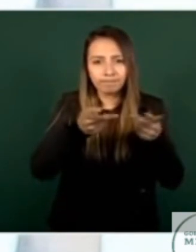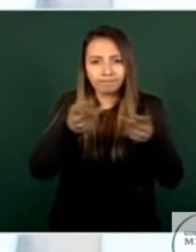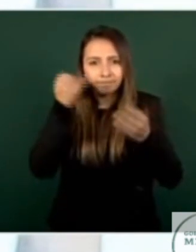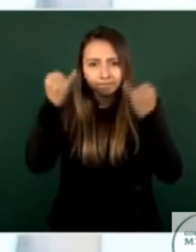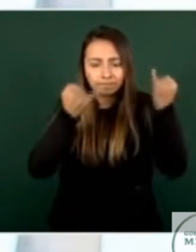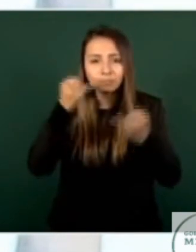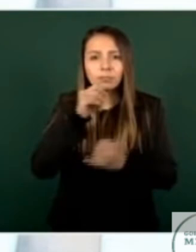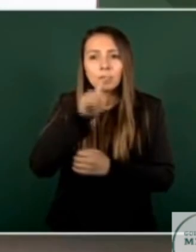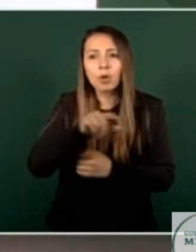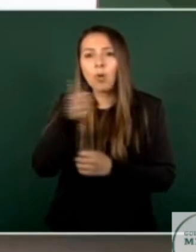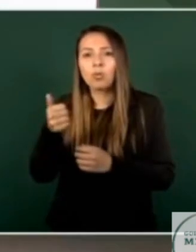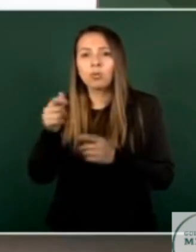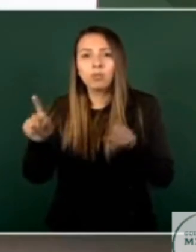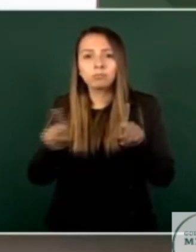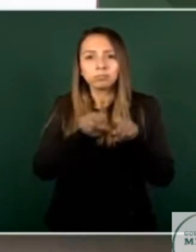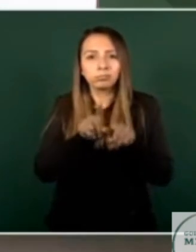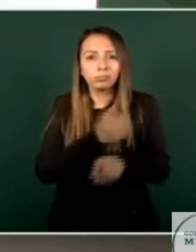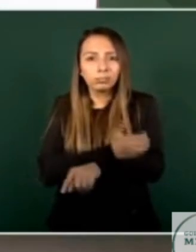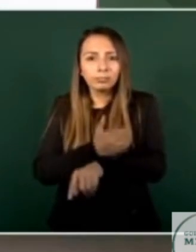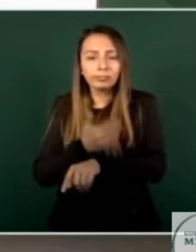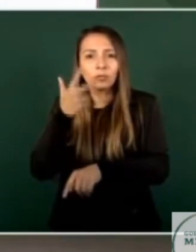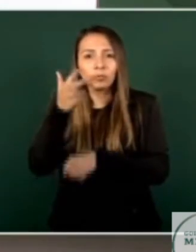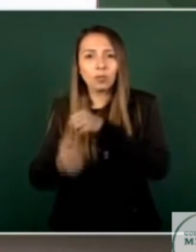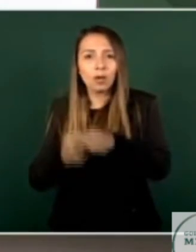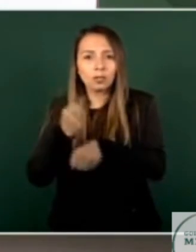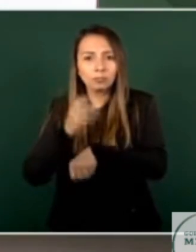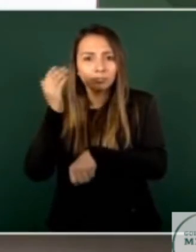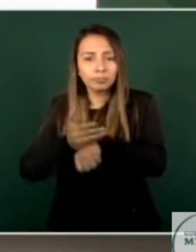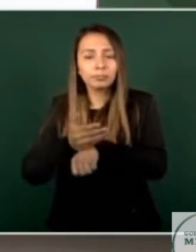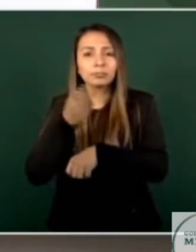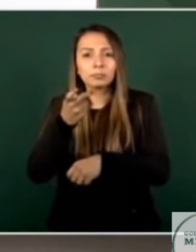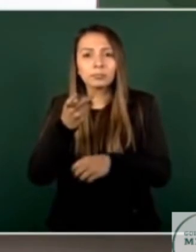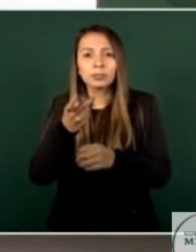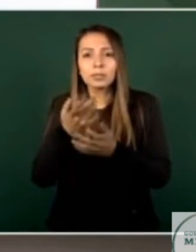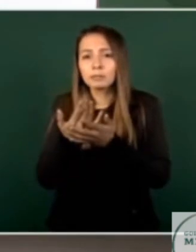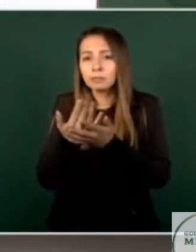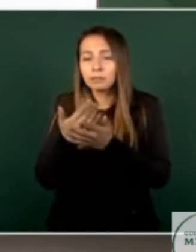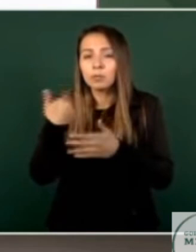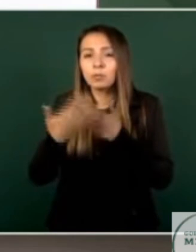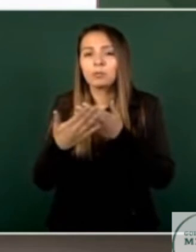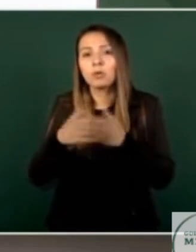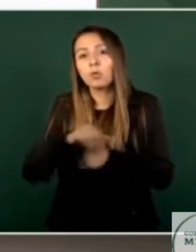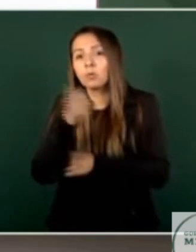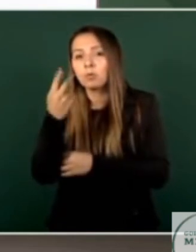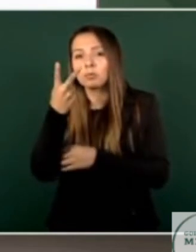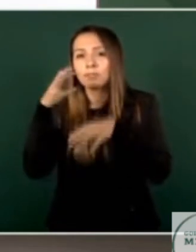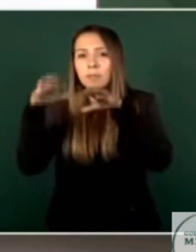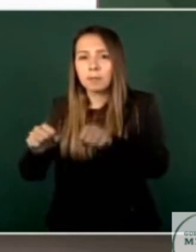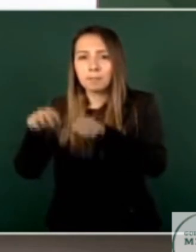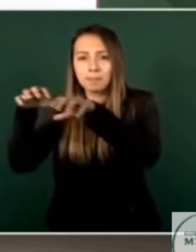auxiliar por 8 años y están pendientes de ejecutar otras dos órdenes de aprehensión siguiente